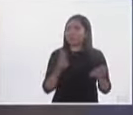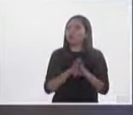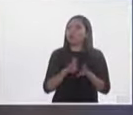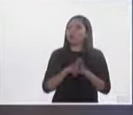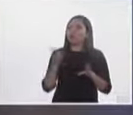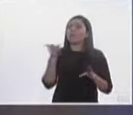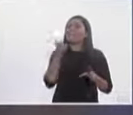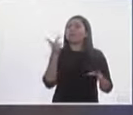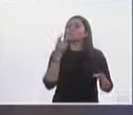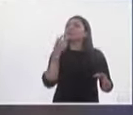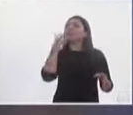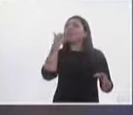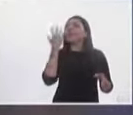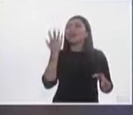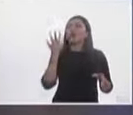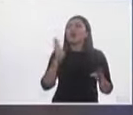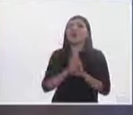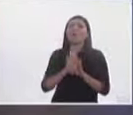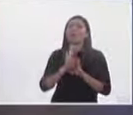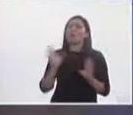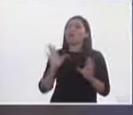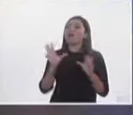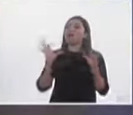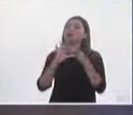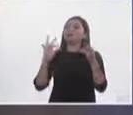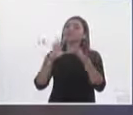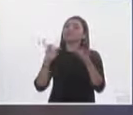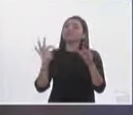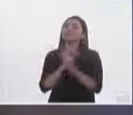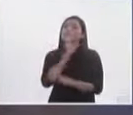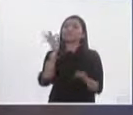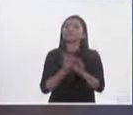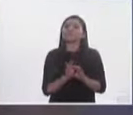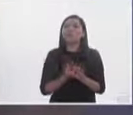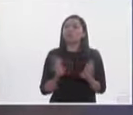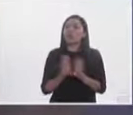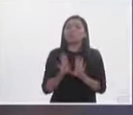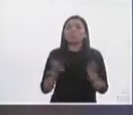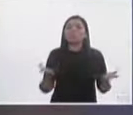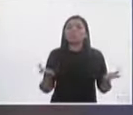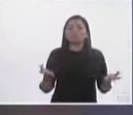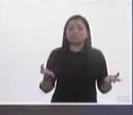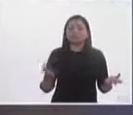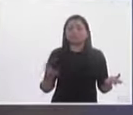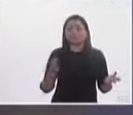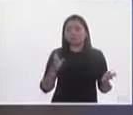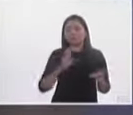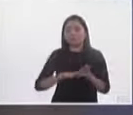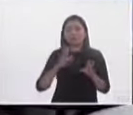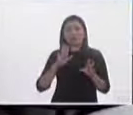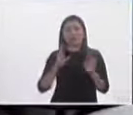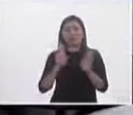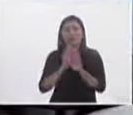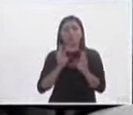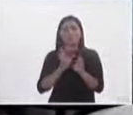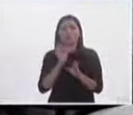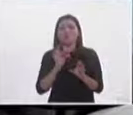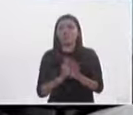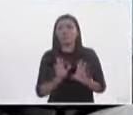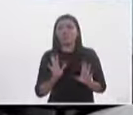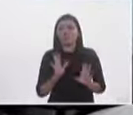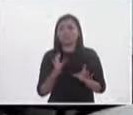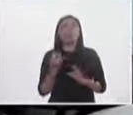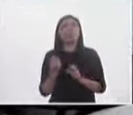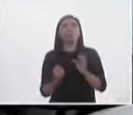concluir en este en este tema doctor creo que más más que conclusiones es como nuevas preguntas